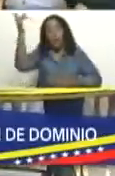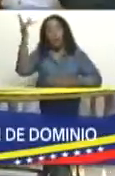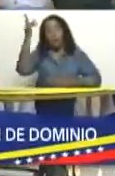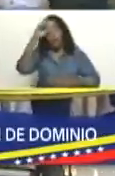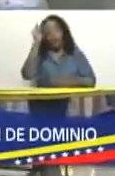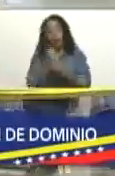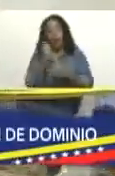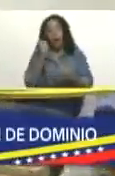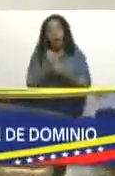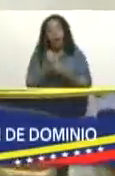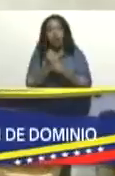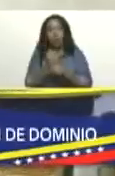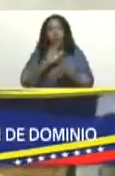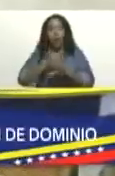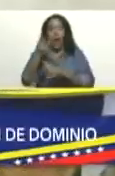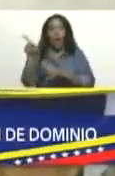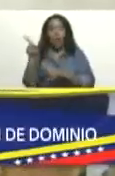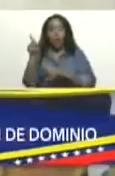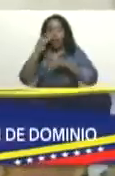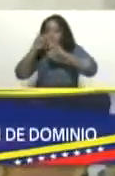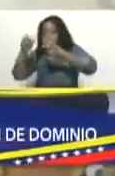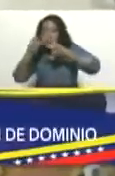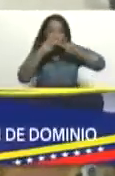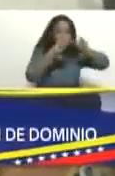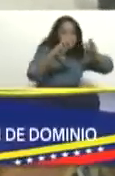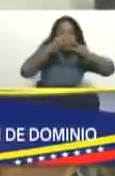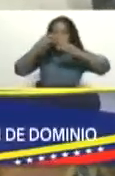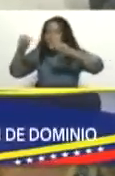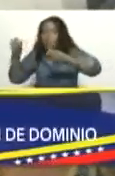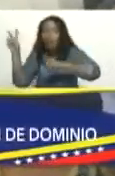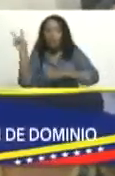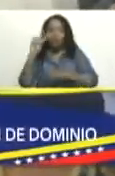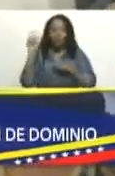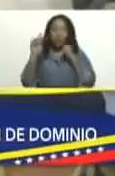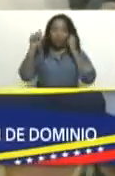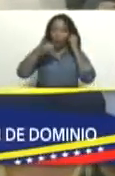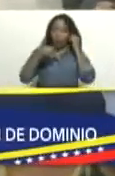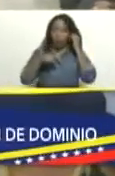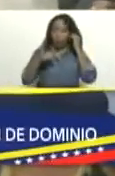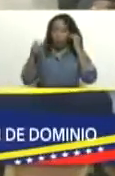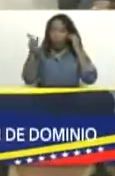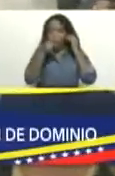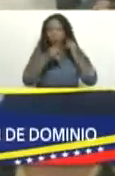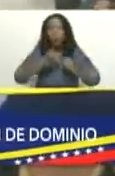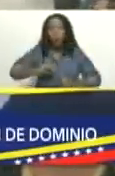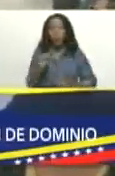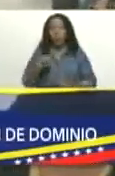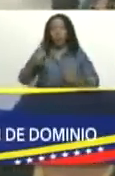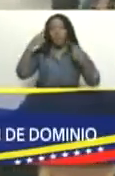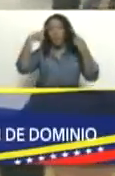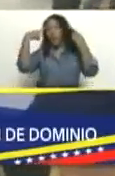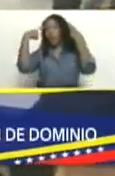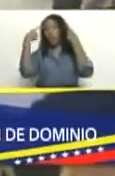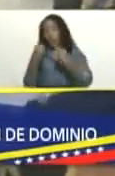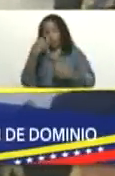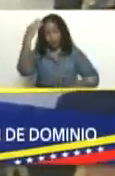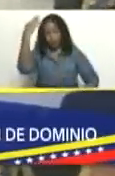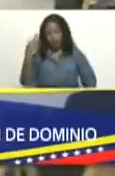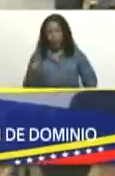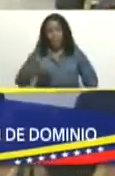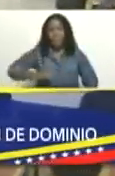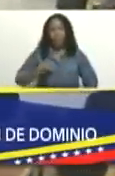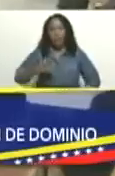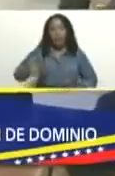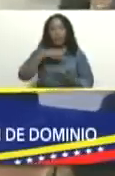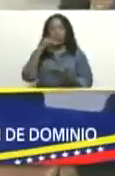los saguesos venezolanos los investigadores venezolanos policías profesionales de la policía